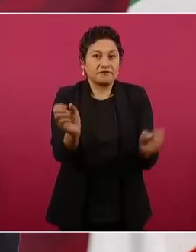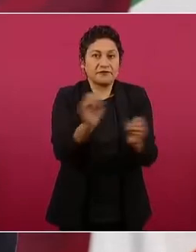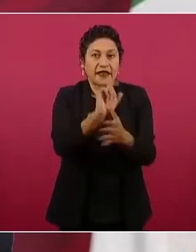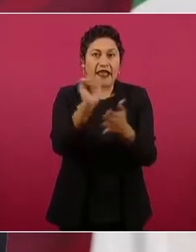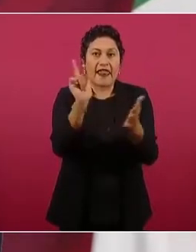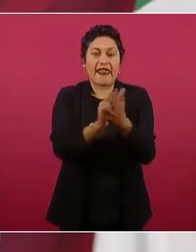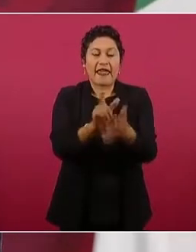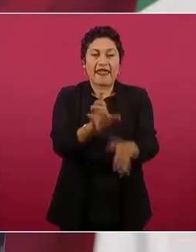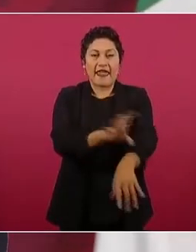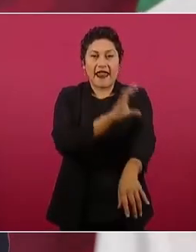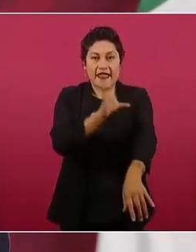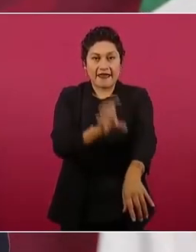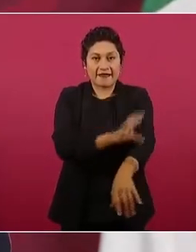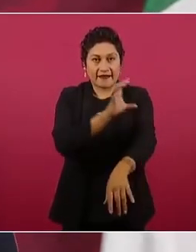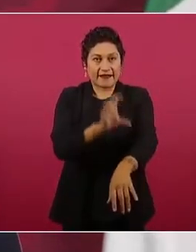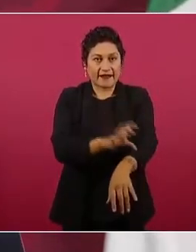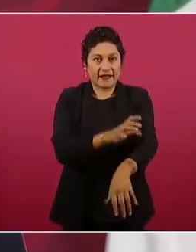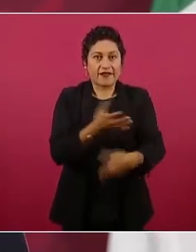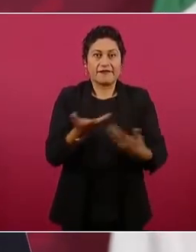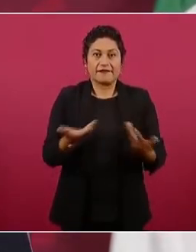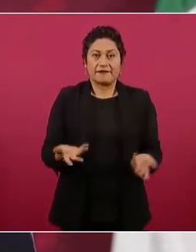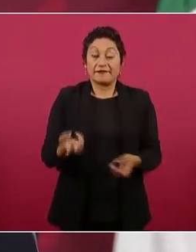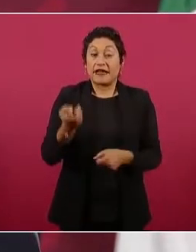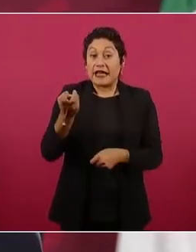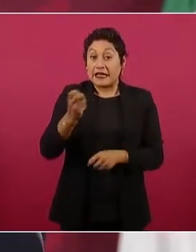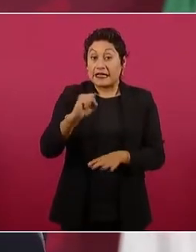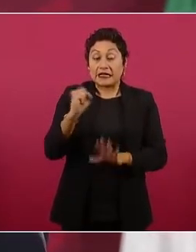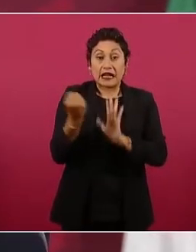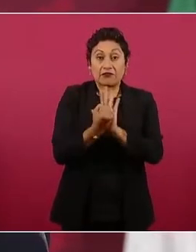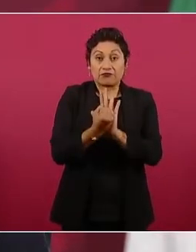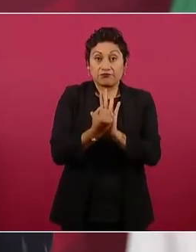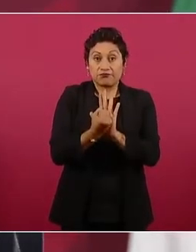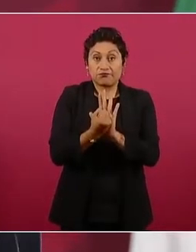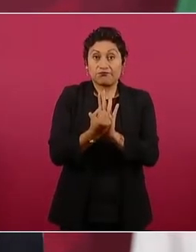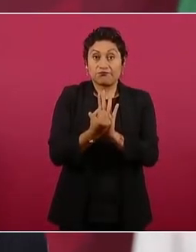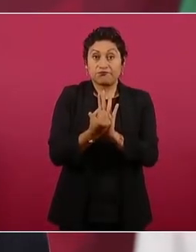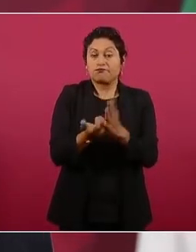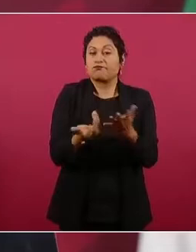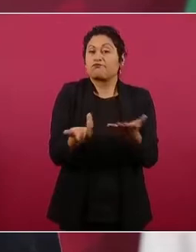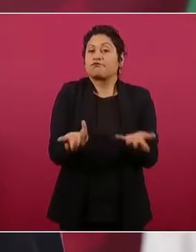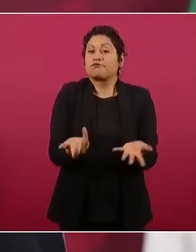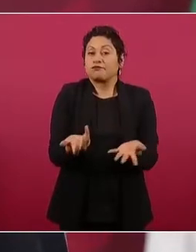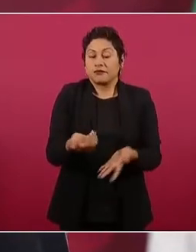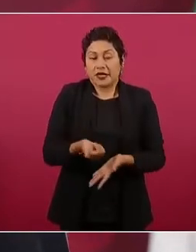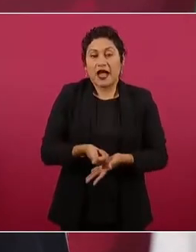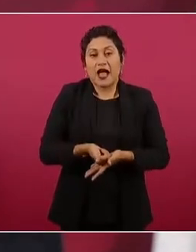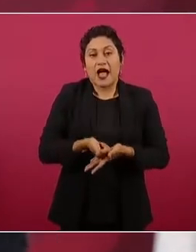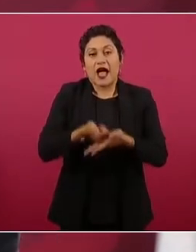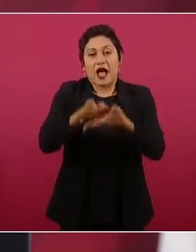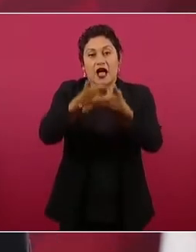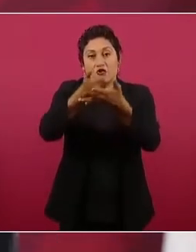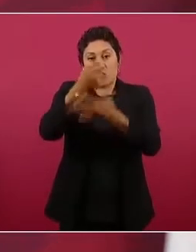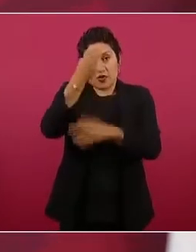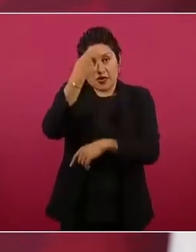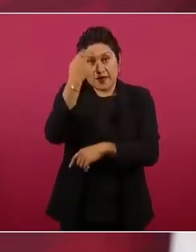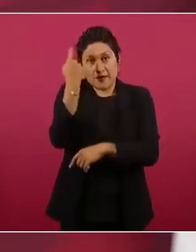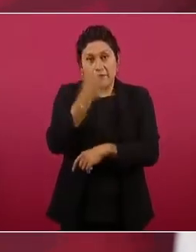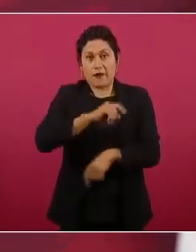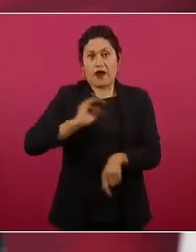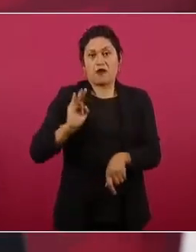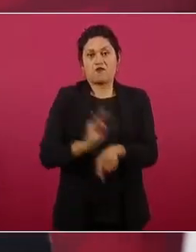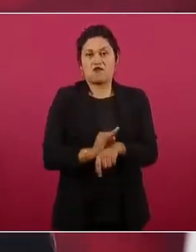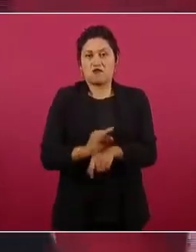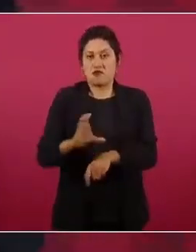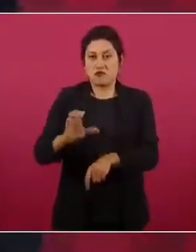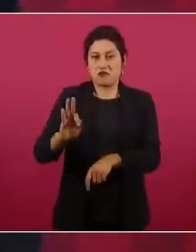y esa ley eléctrica aprobada nos permitió fortalecer a la Comisión